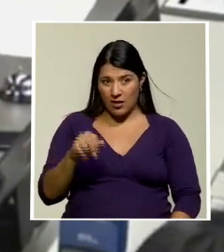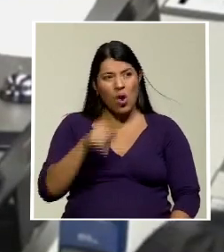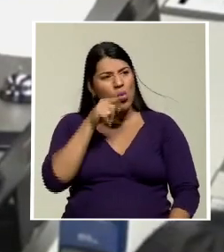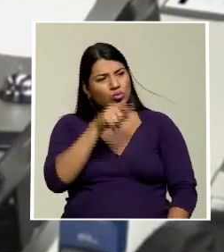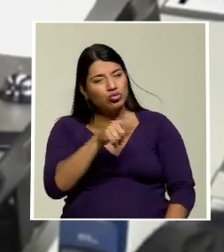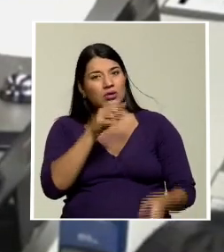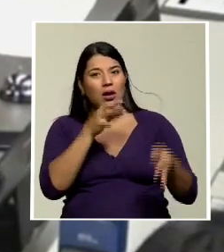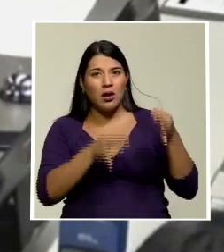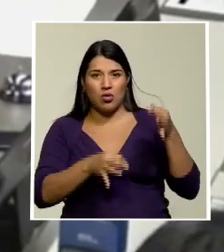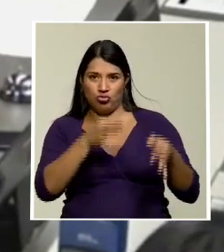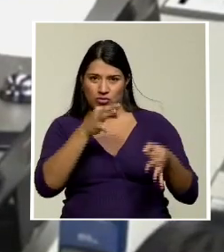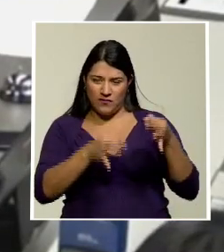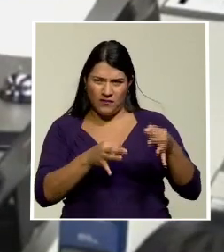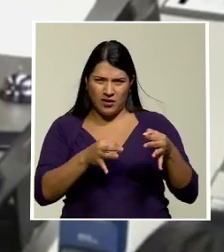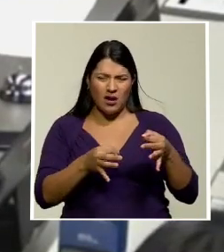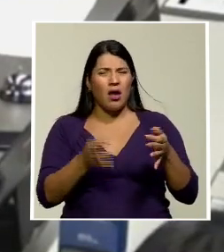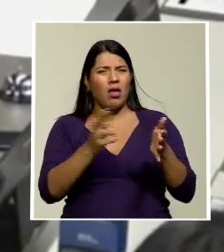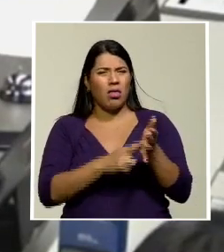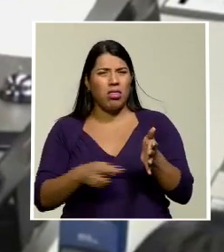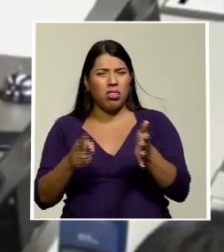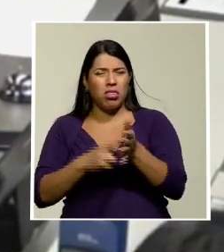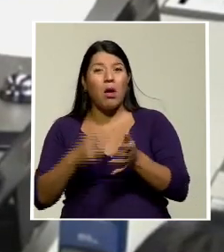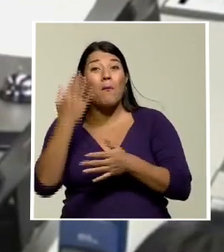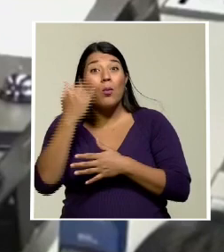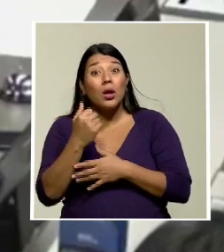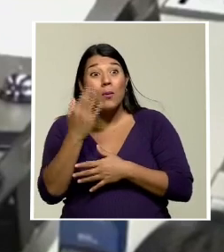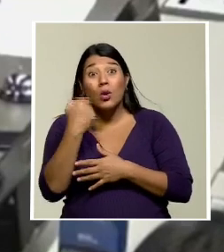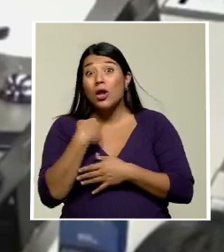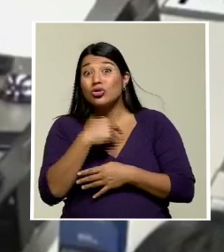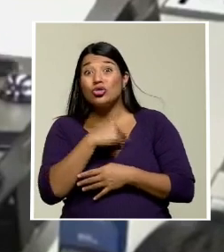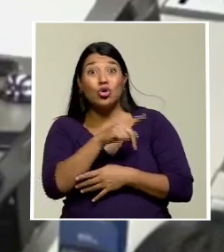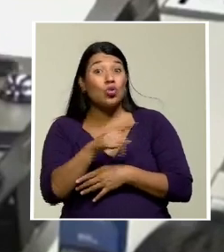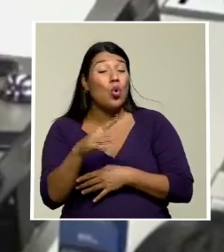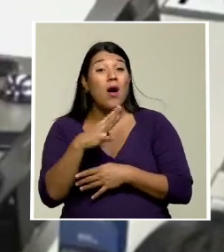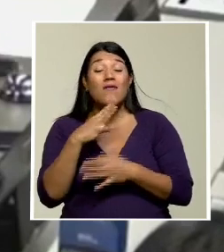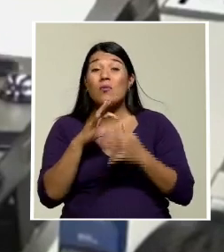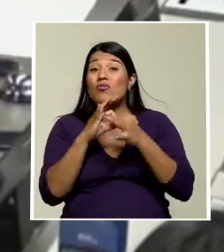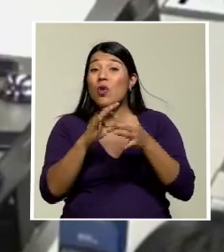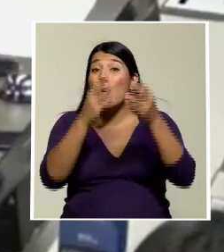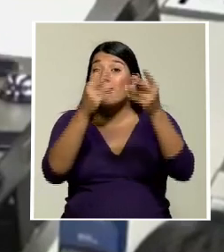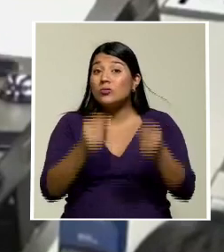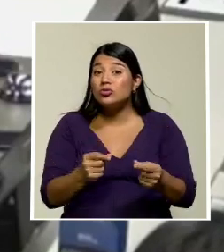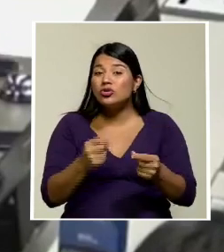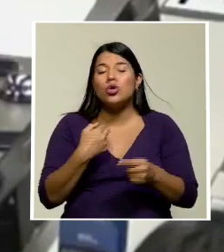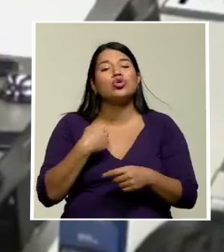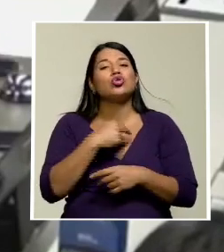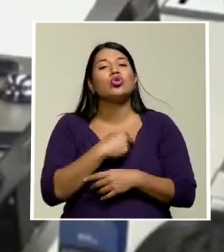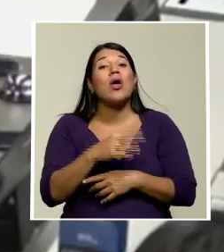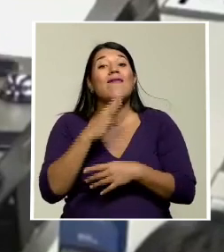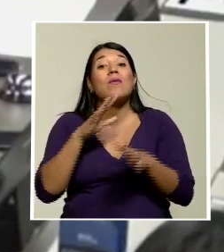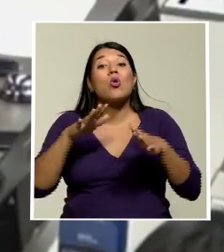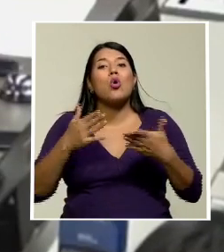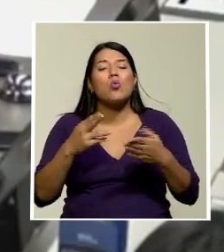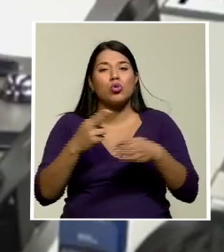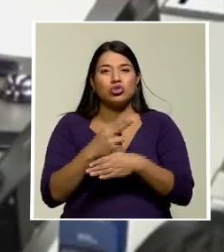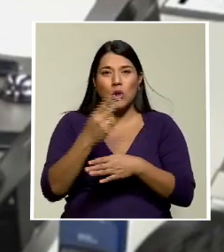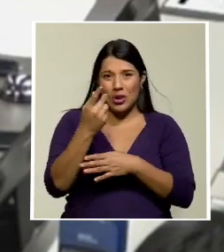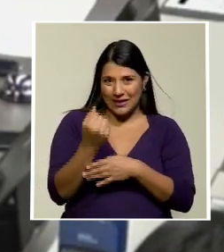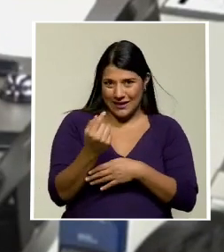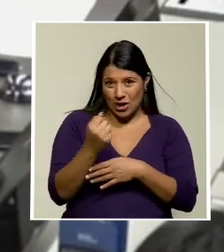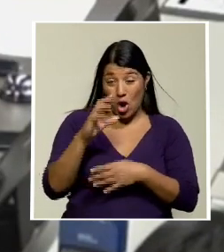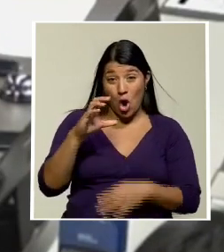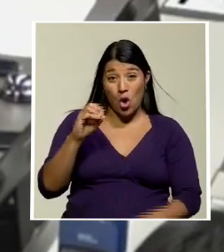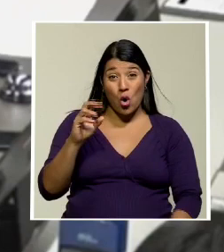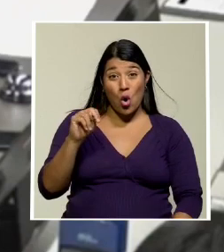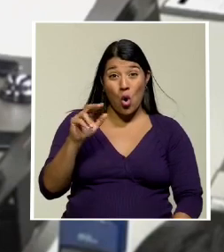justifica una y otra vez porque aquí no estamos hablando de un tema presupuestario es un tema de ejecución en donde el CONAVI